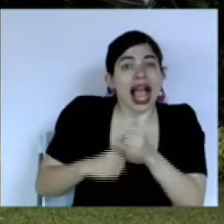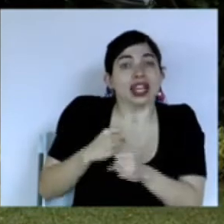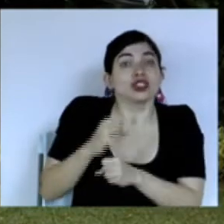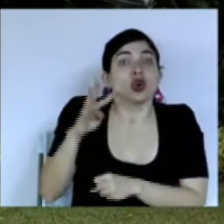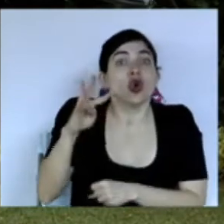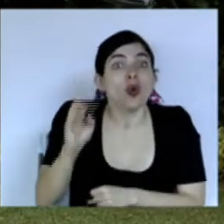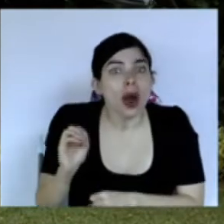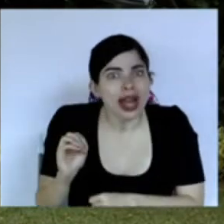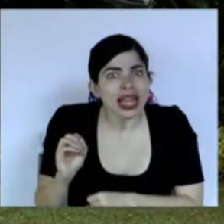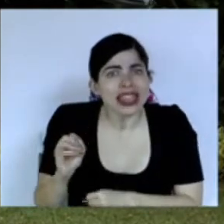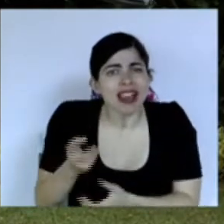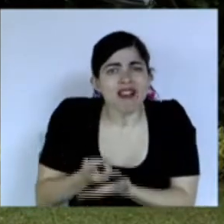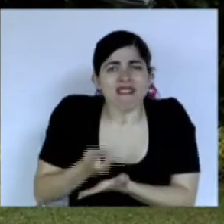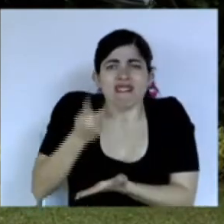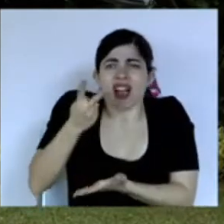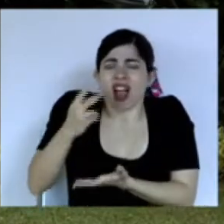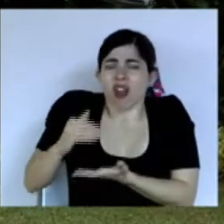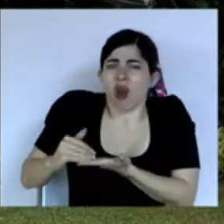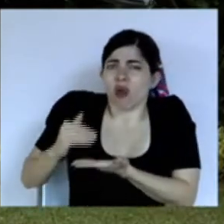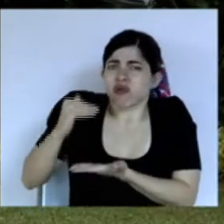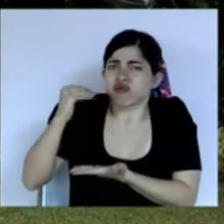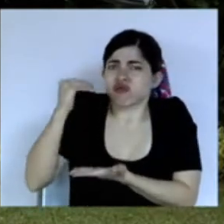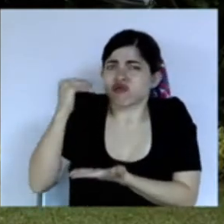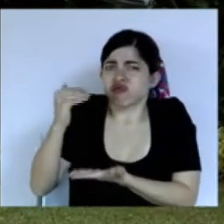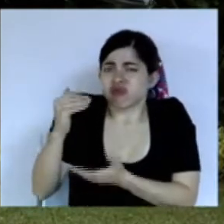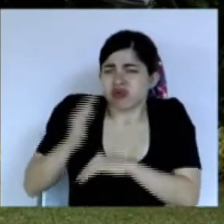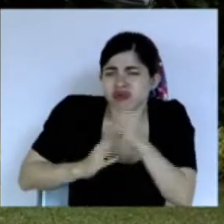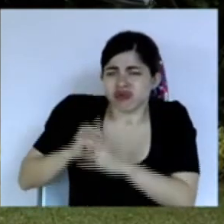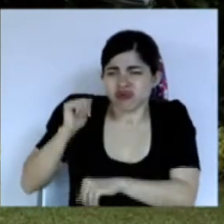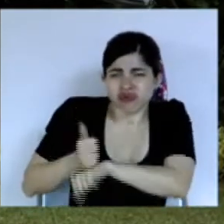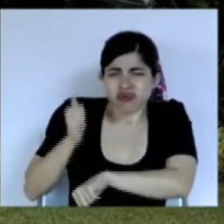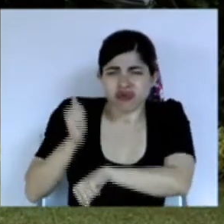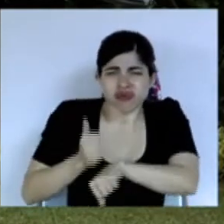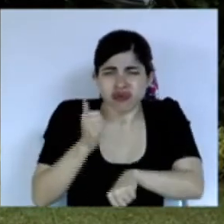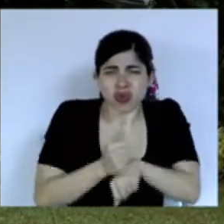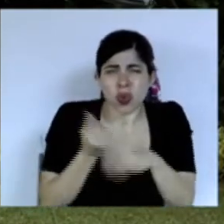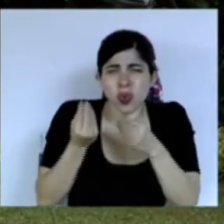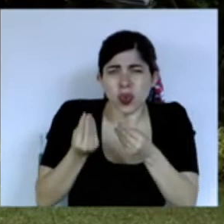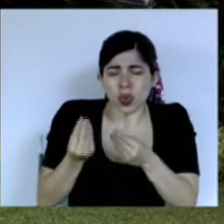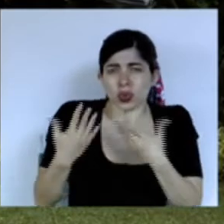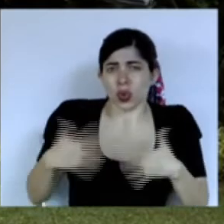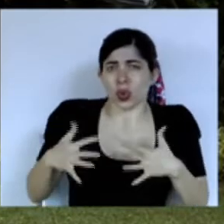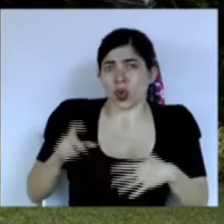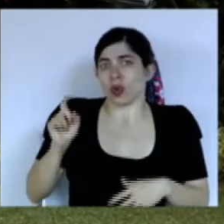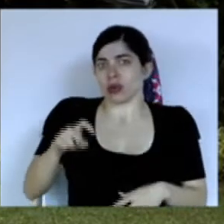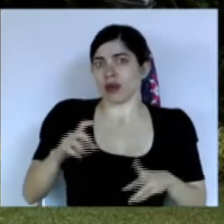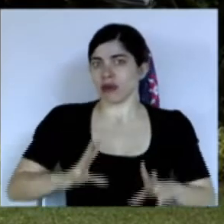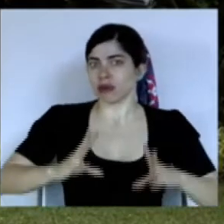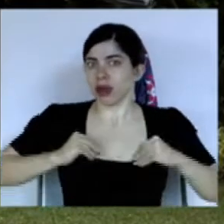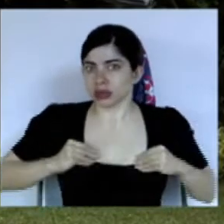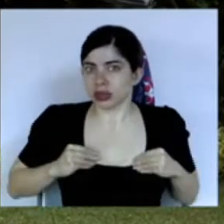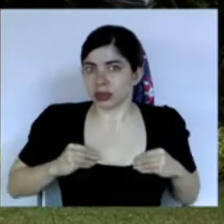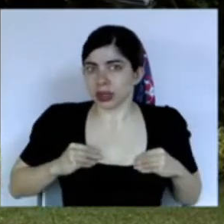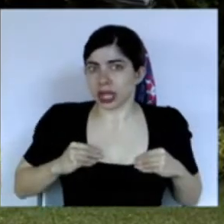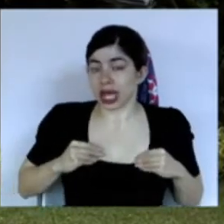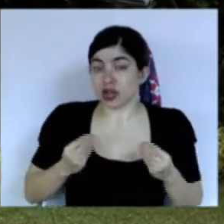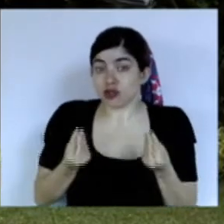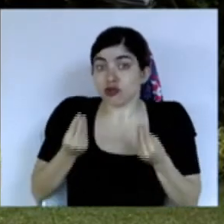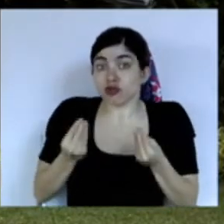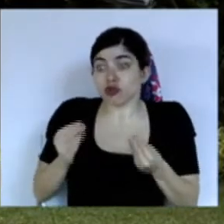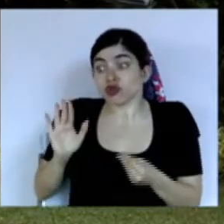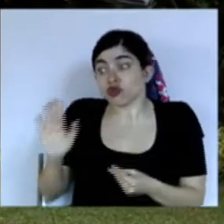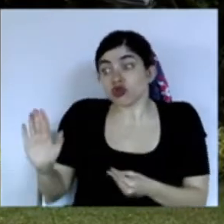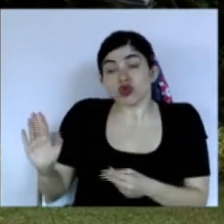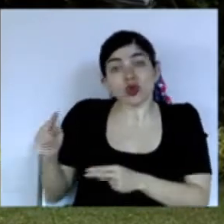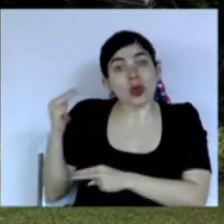que tanto valor tuvo y sobre la que tanto se construyó tenemos que aceptar que mucho de ese